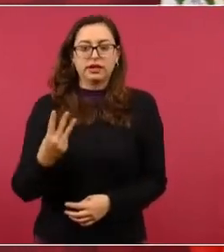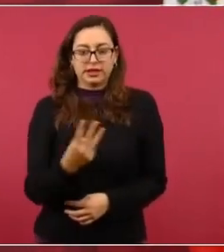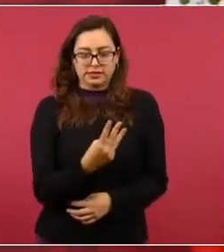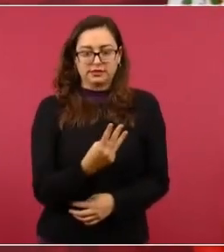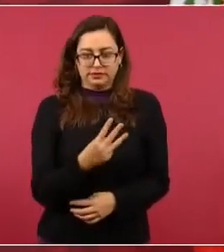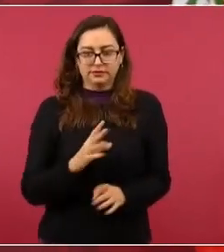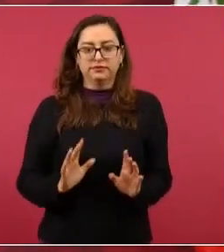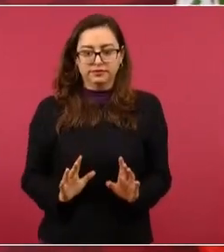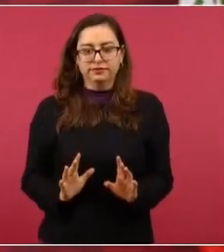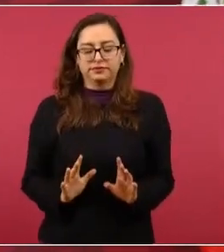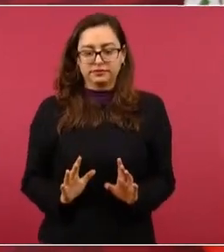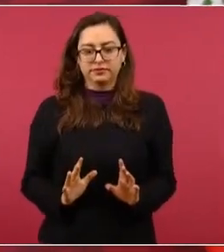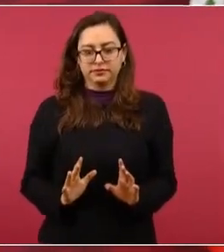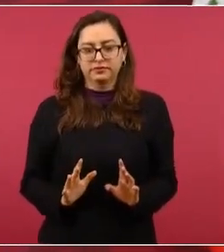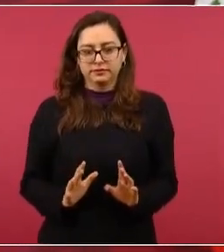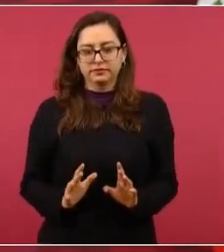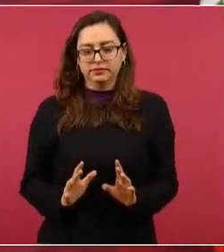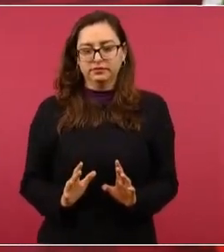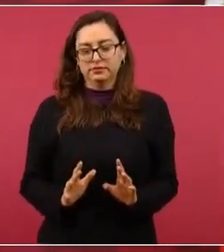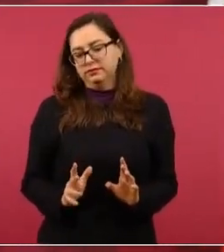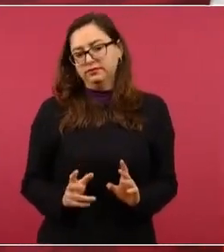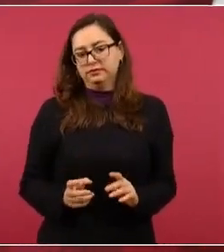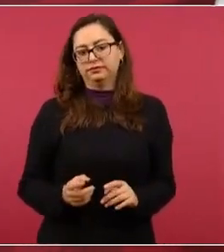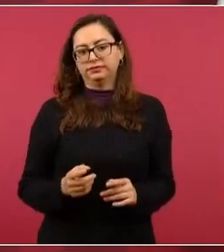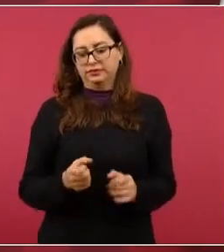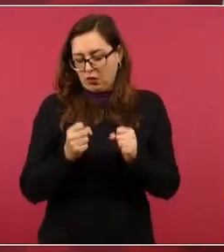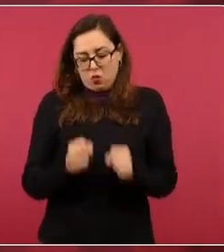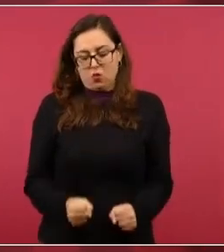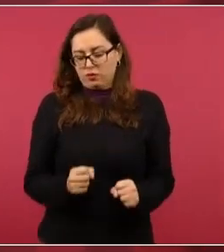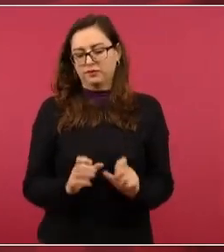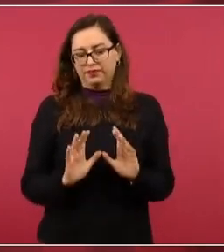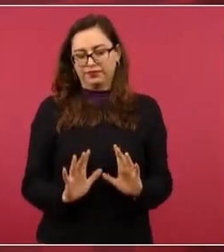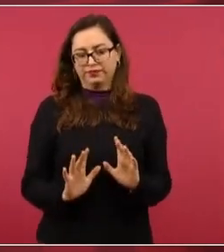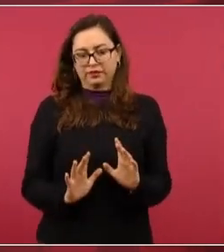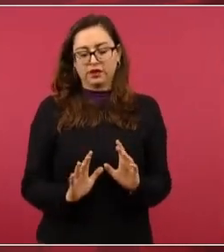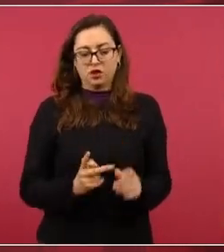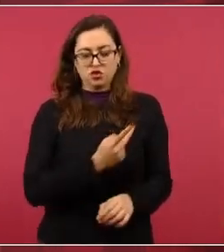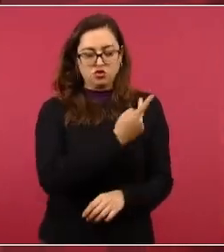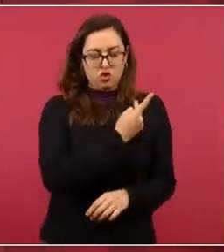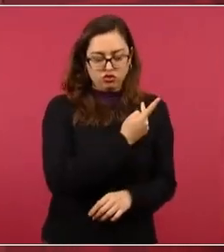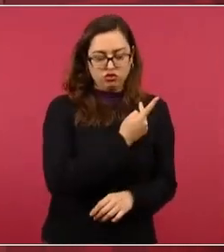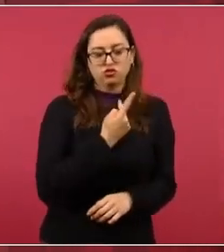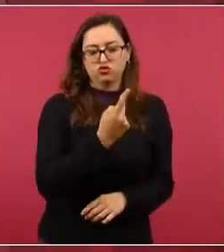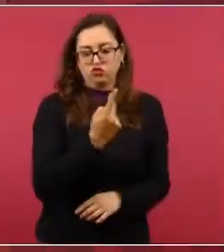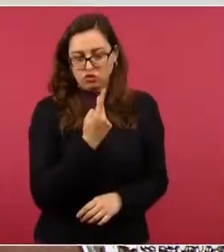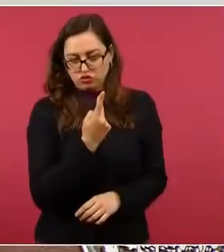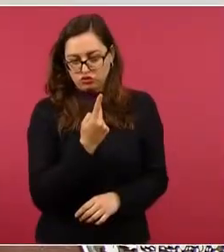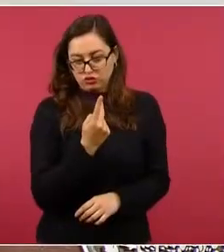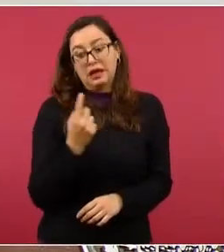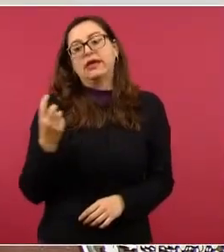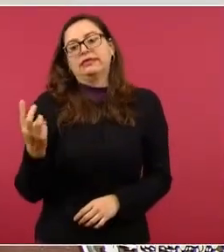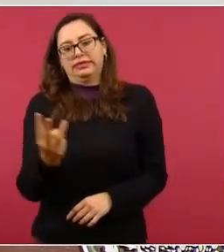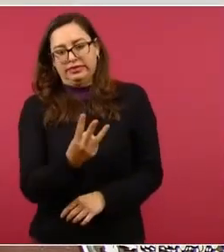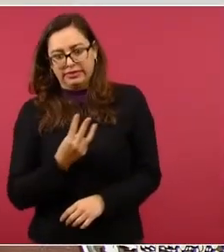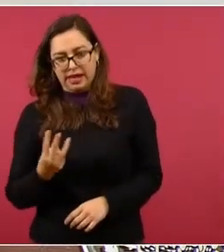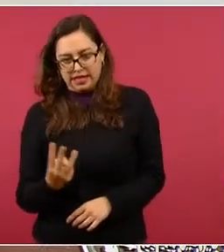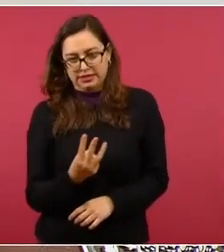que se dé otra bilateral con Canadá, y luego ya la cumbre,